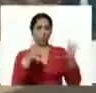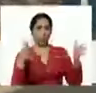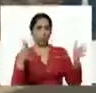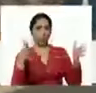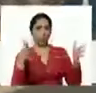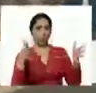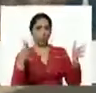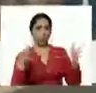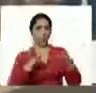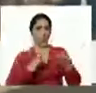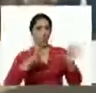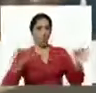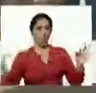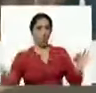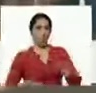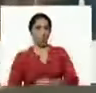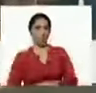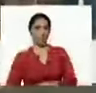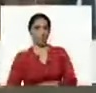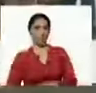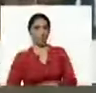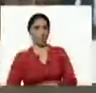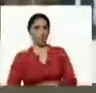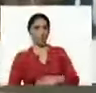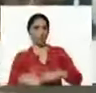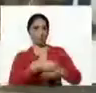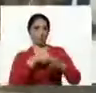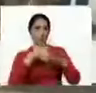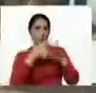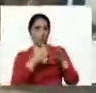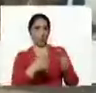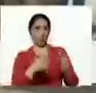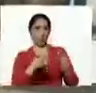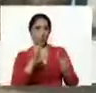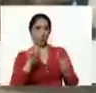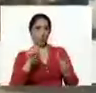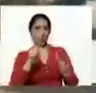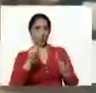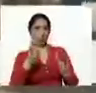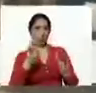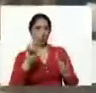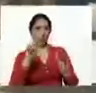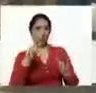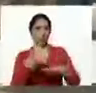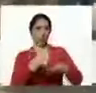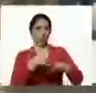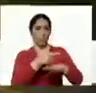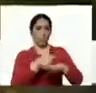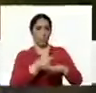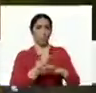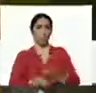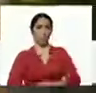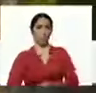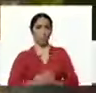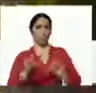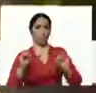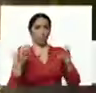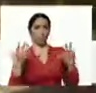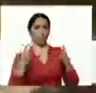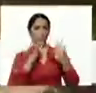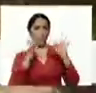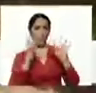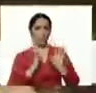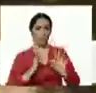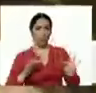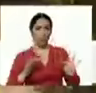encadenamiento que a través del ministro Castro Soteldo y el gobernador Vázquez han logrado de forma